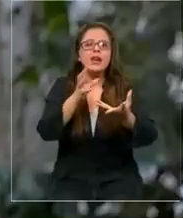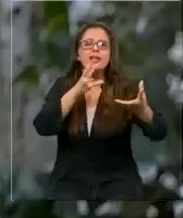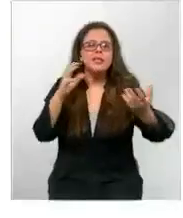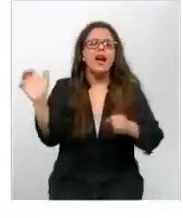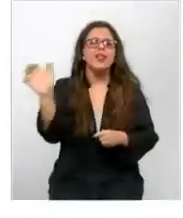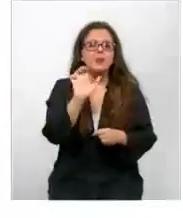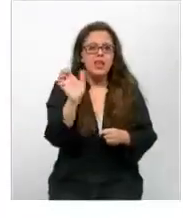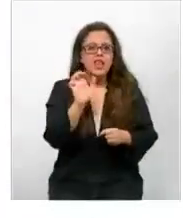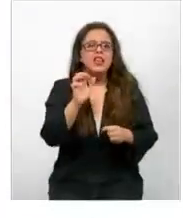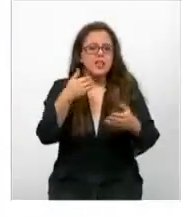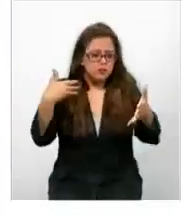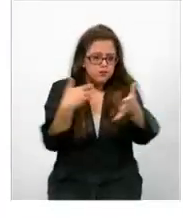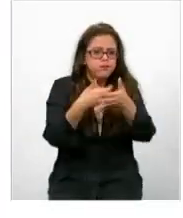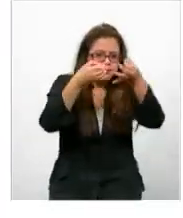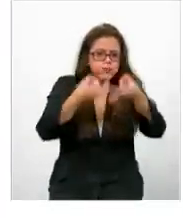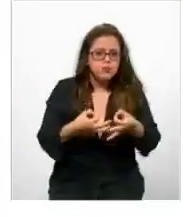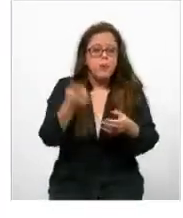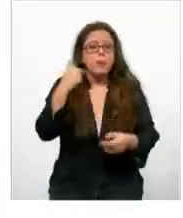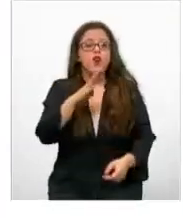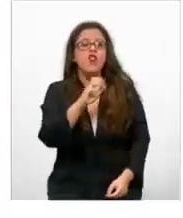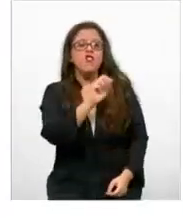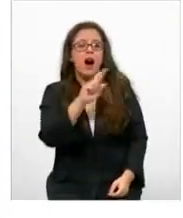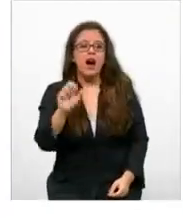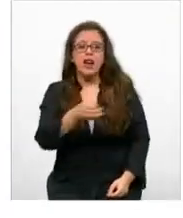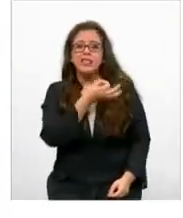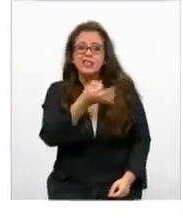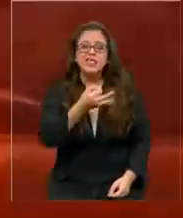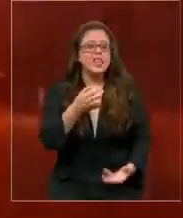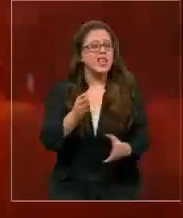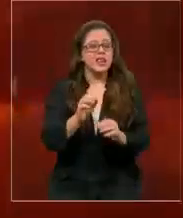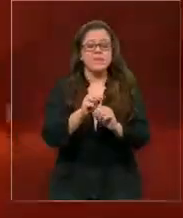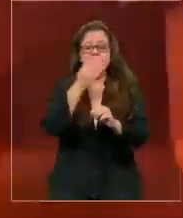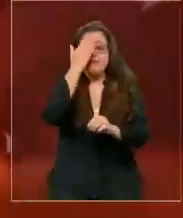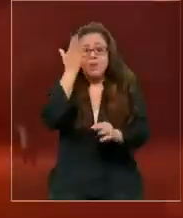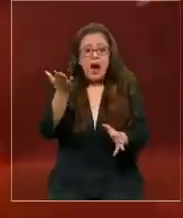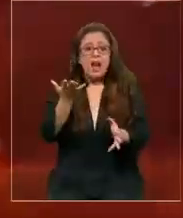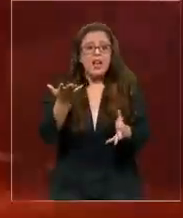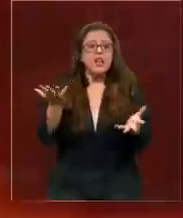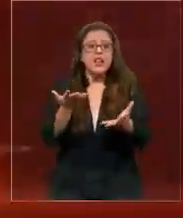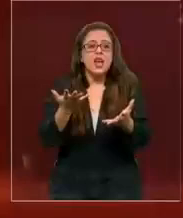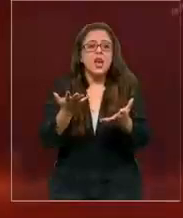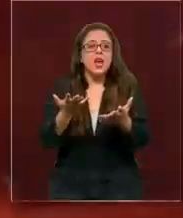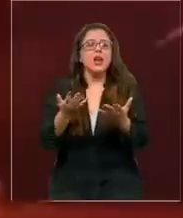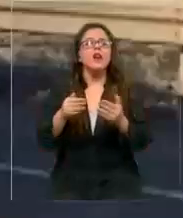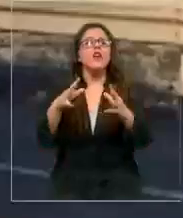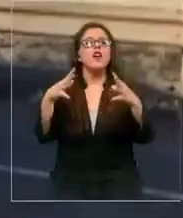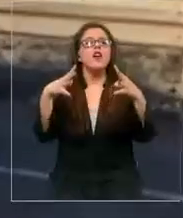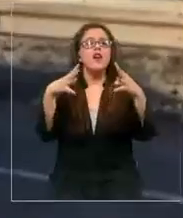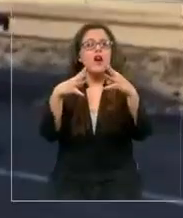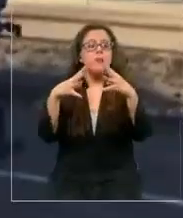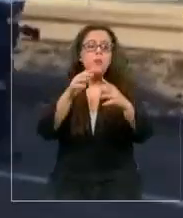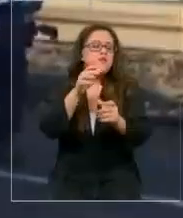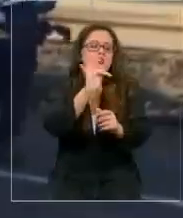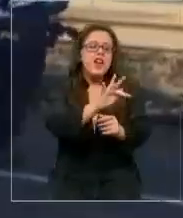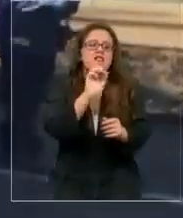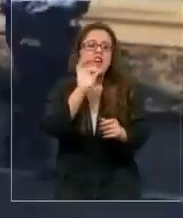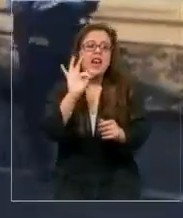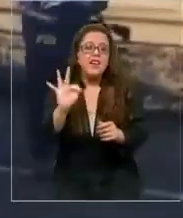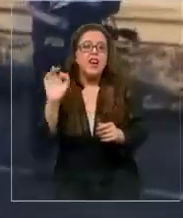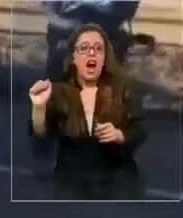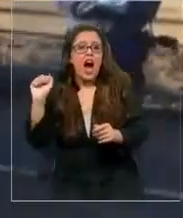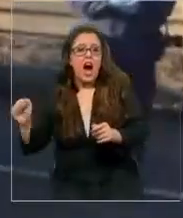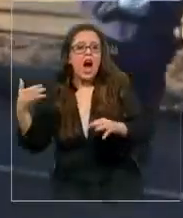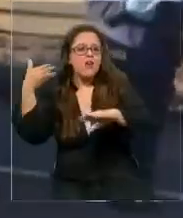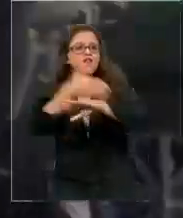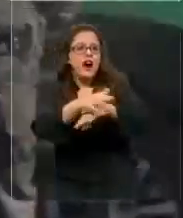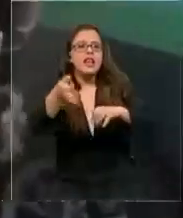estrictamente. Barra incluso señaló que encuentra insólito que las Fuerzas Armadas lleguen a las reuniones con abogados para poder decir por qué no pueden